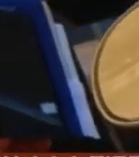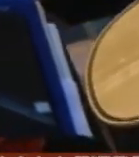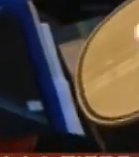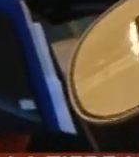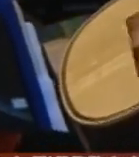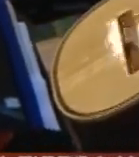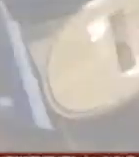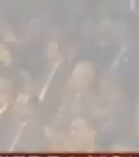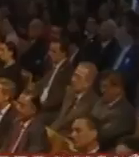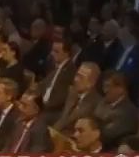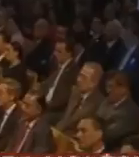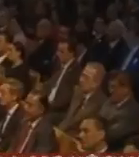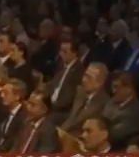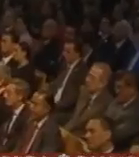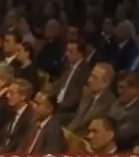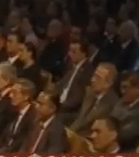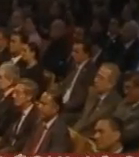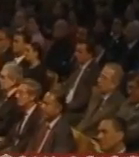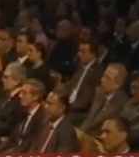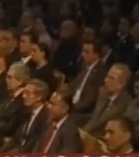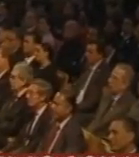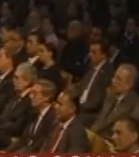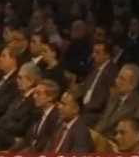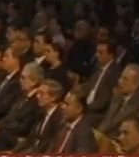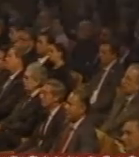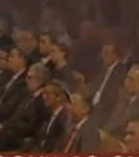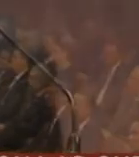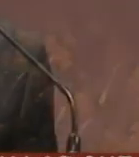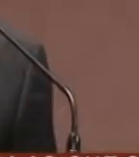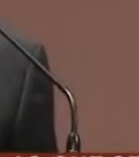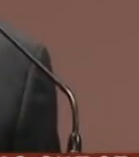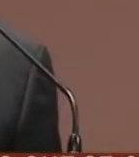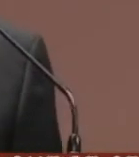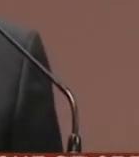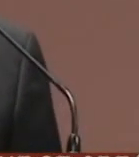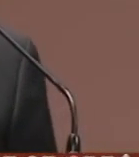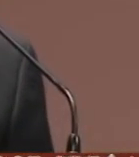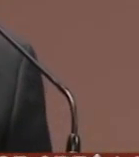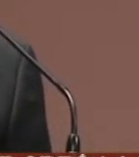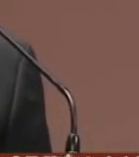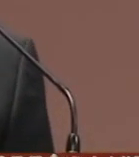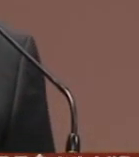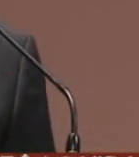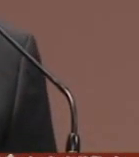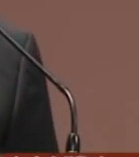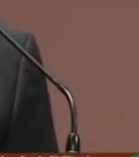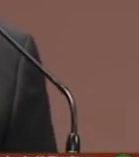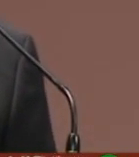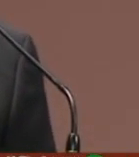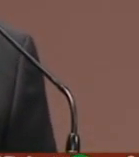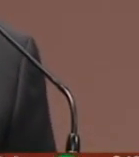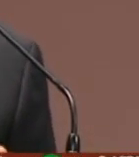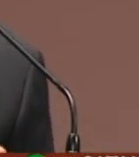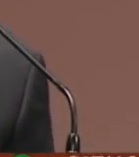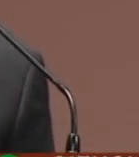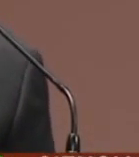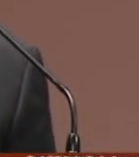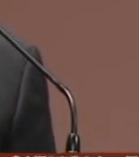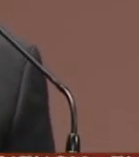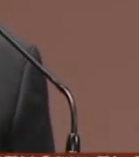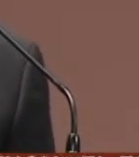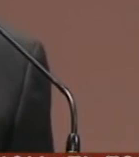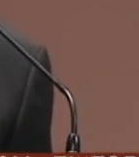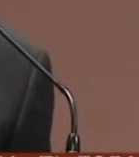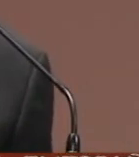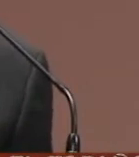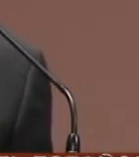y generaciones acaso su merced jamás soñó con un Don Quijote utópico e idealista corrupción de su